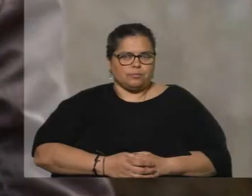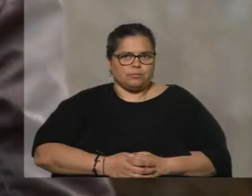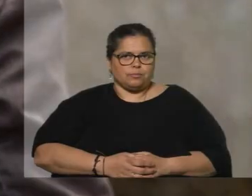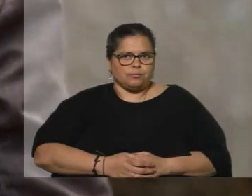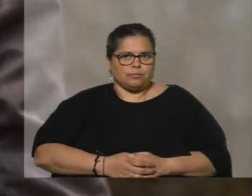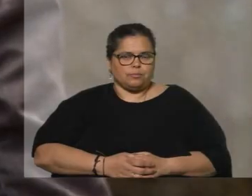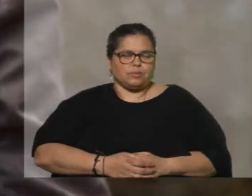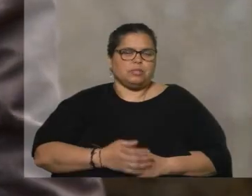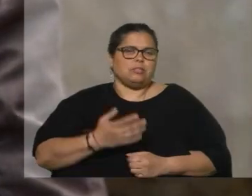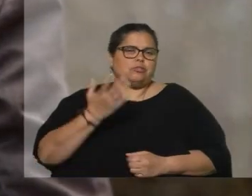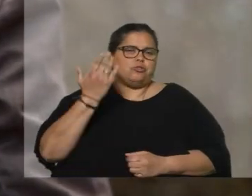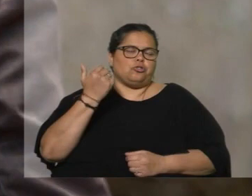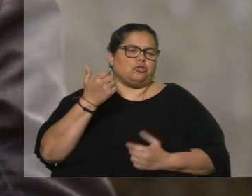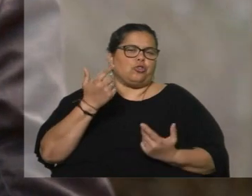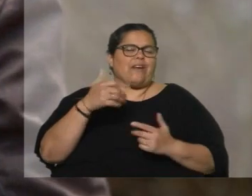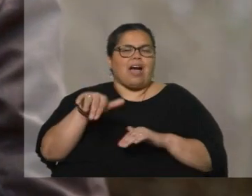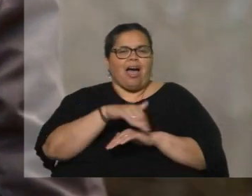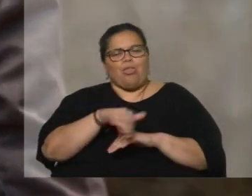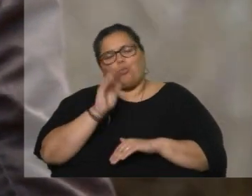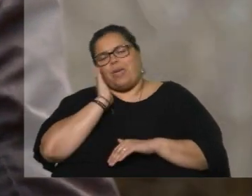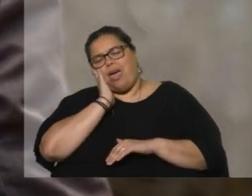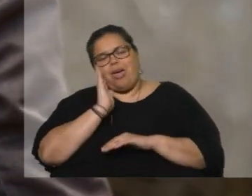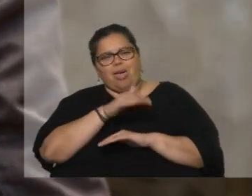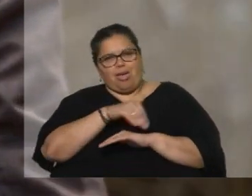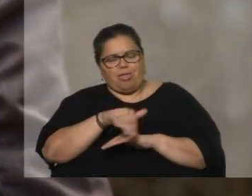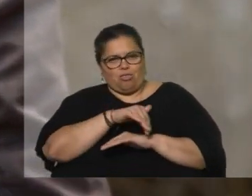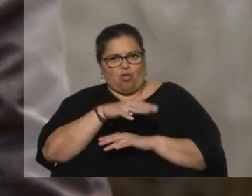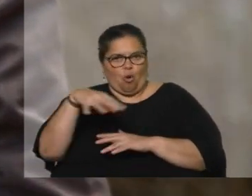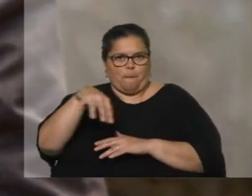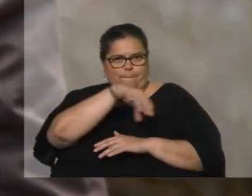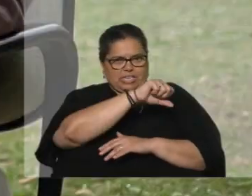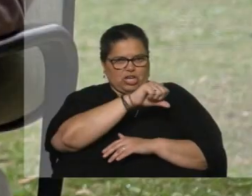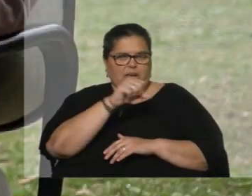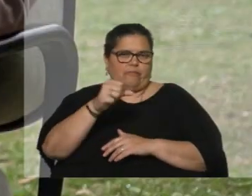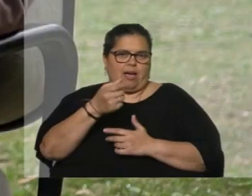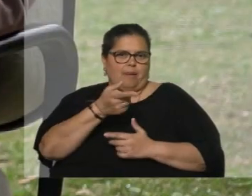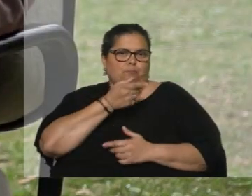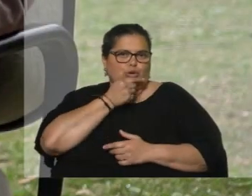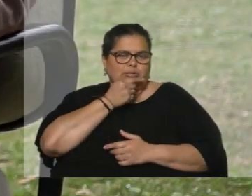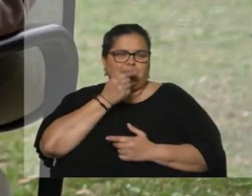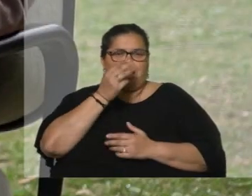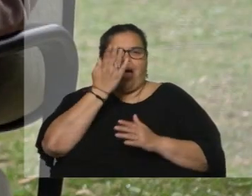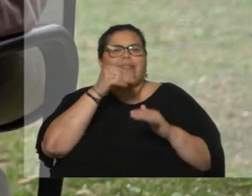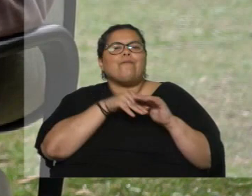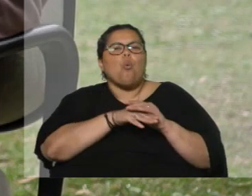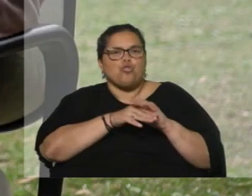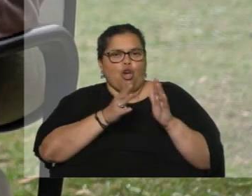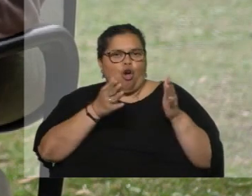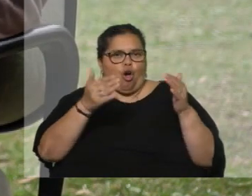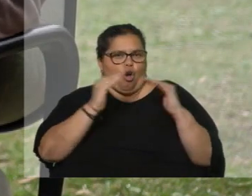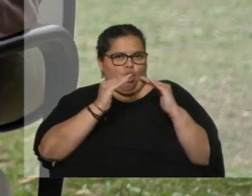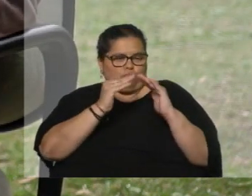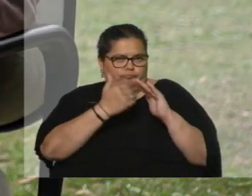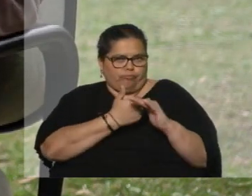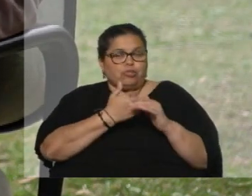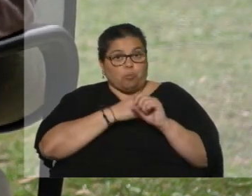Durmiendo en la calle, me levanta la ley de falta y me voy a un refugio. En ese refugio podía entrar y salir y fui a